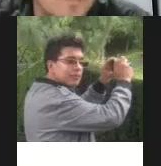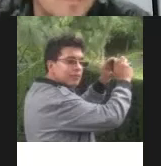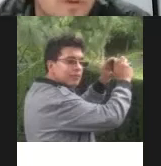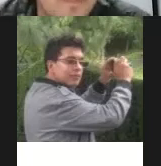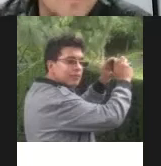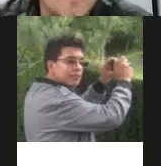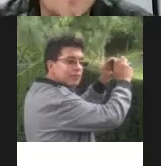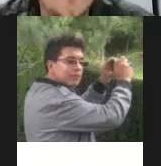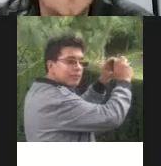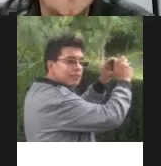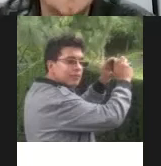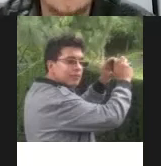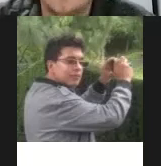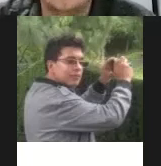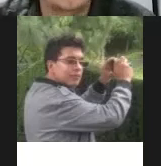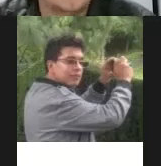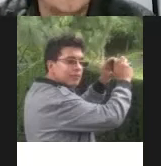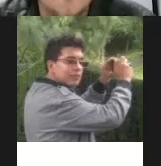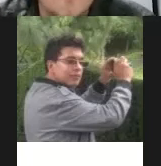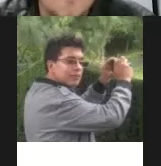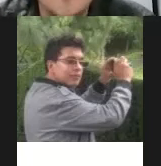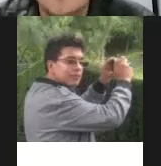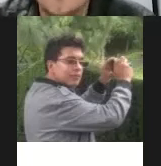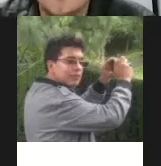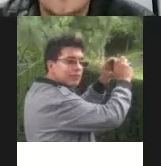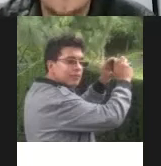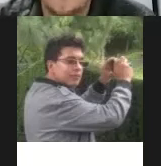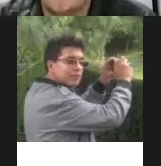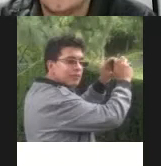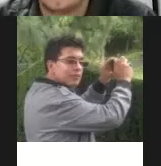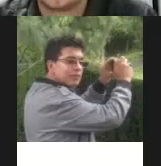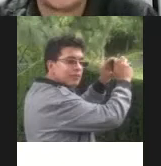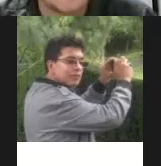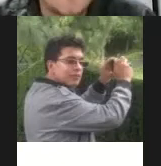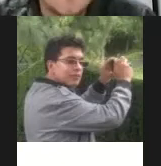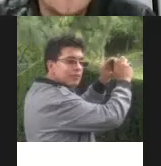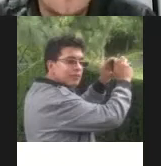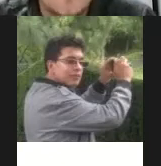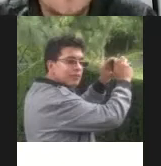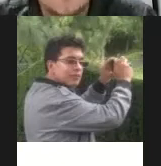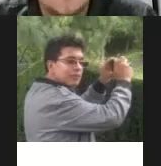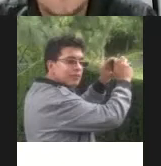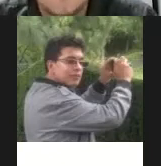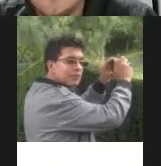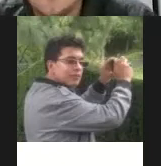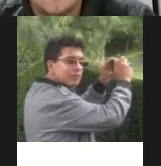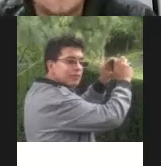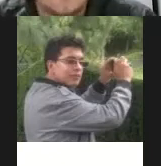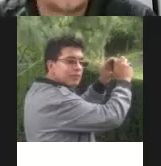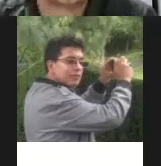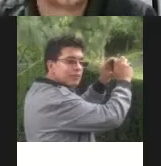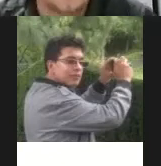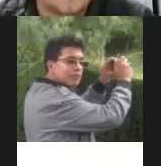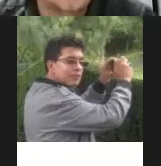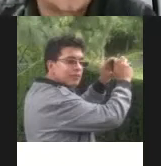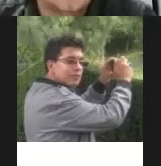seguimos compartiendo es un enfoque abierto no se busca guardar información digamos y esconderse sino al